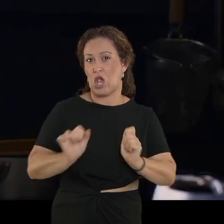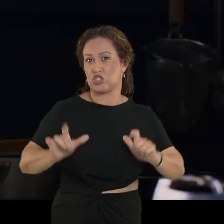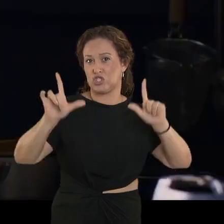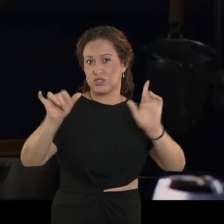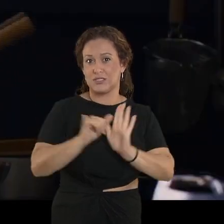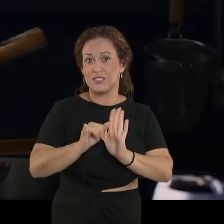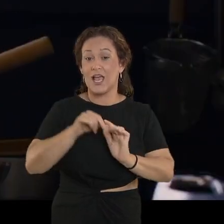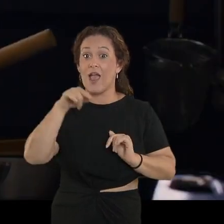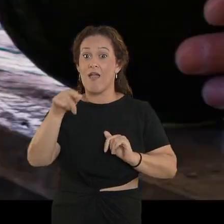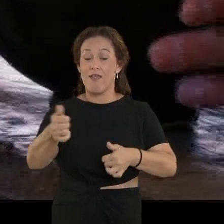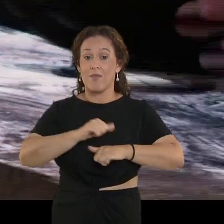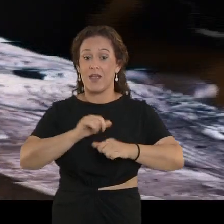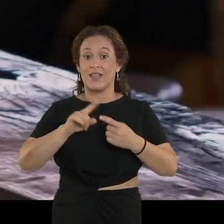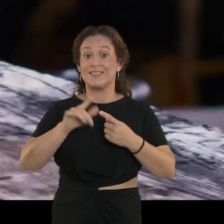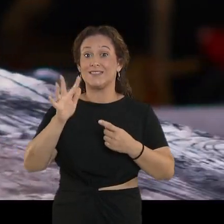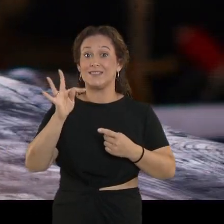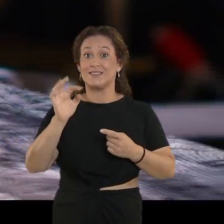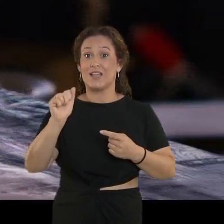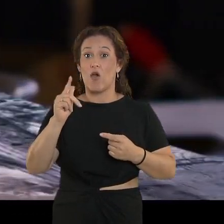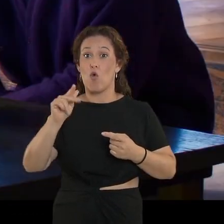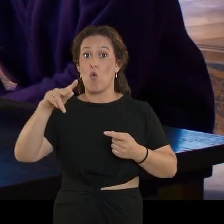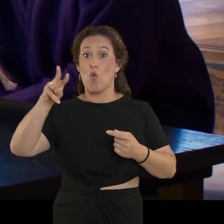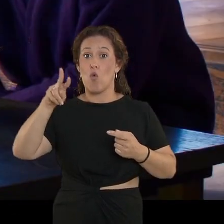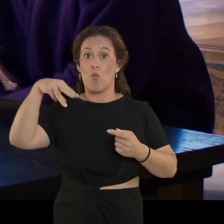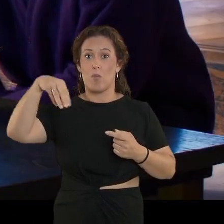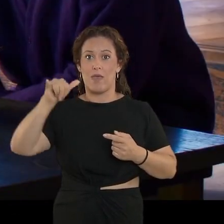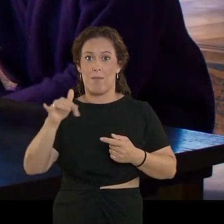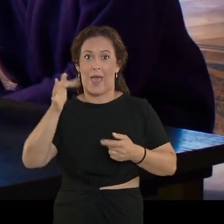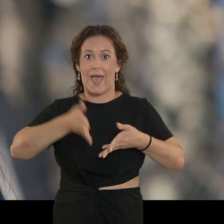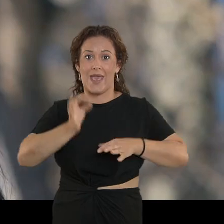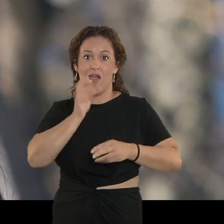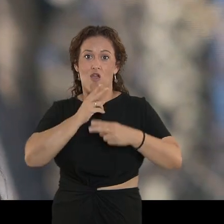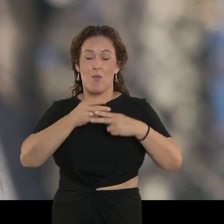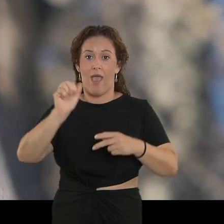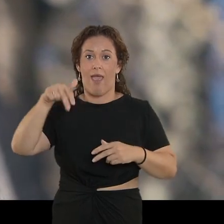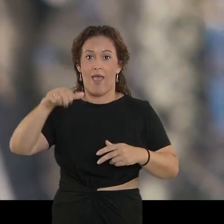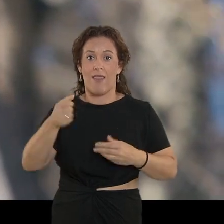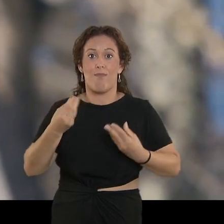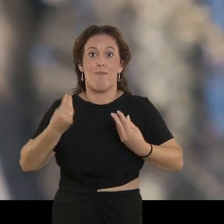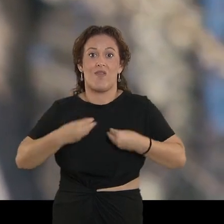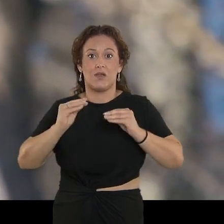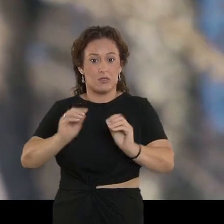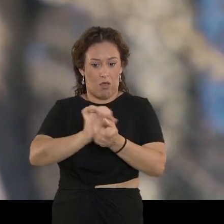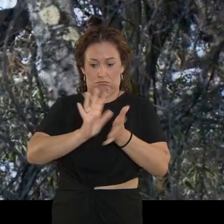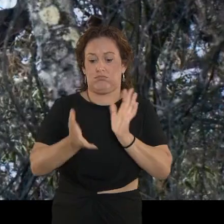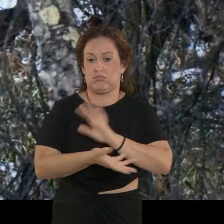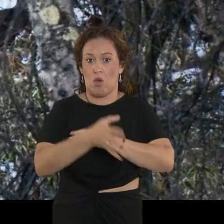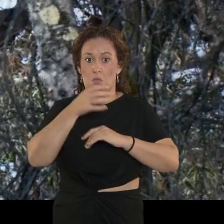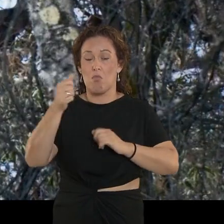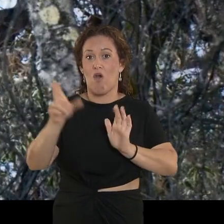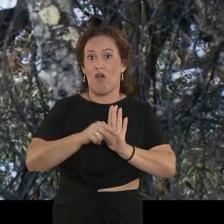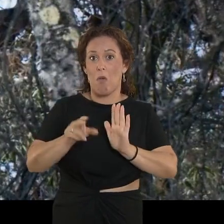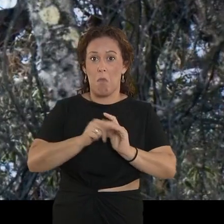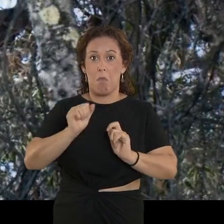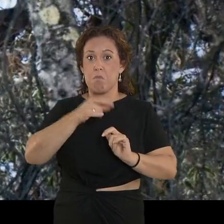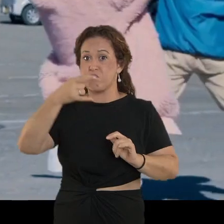cerca de Tokio. Allí nos esperan Takumi y su hija Ana, cuyas vidas están a punto de cambiar para siempre en la cinta El